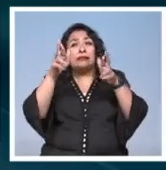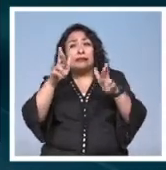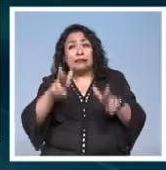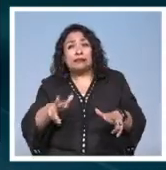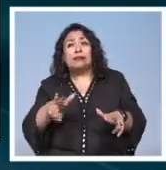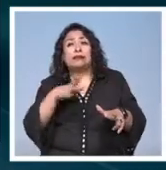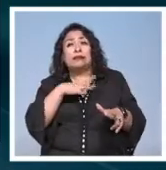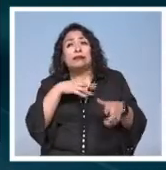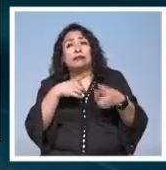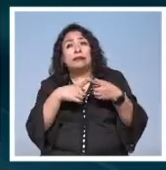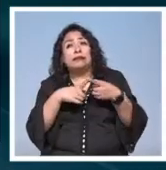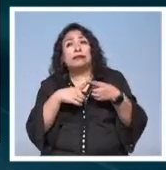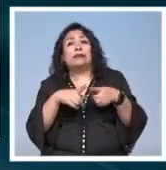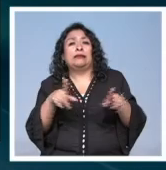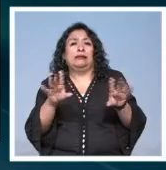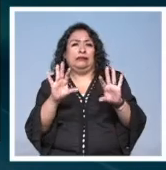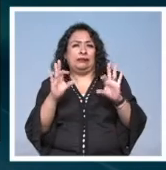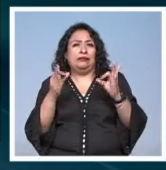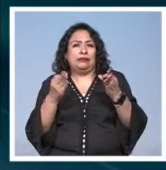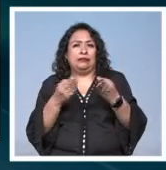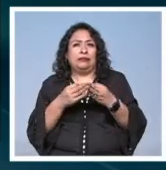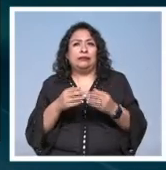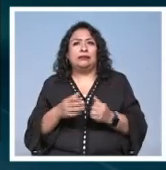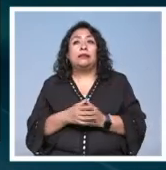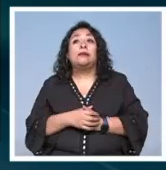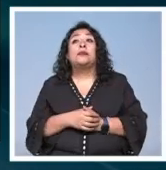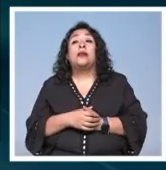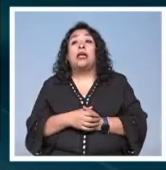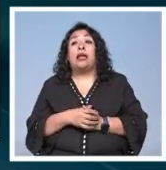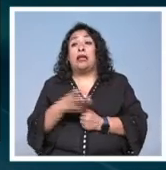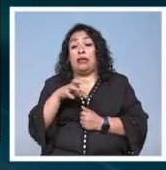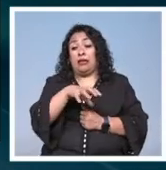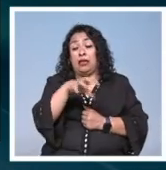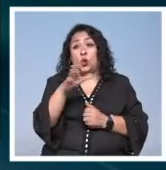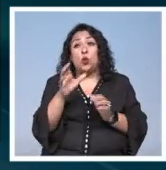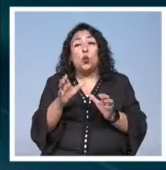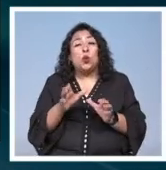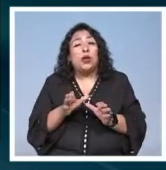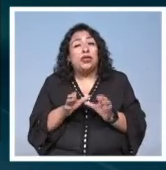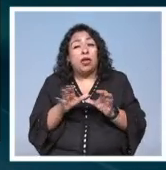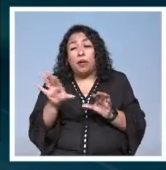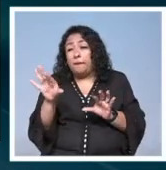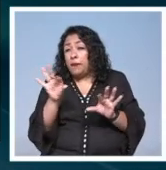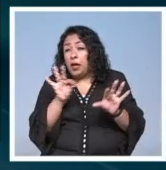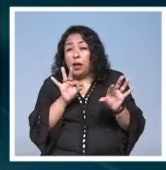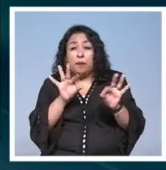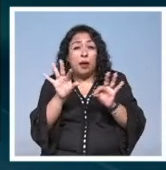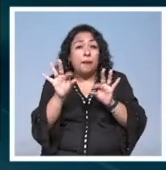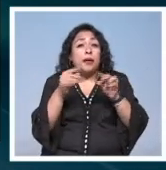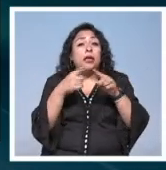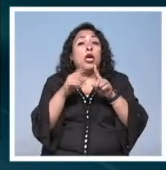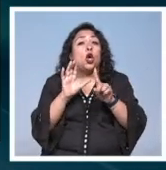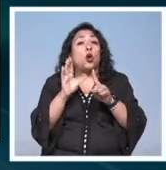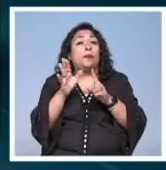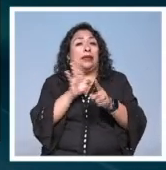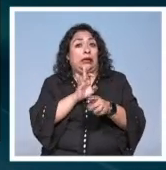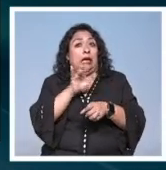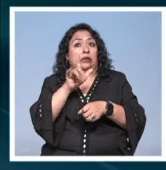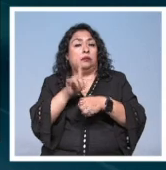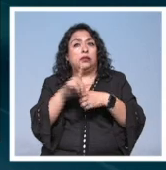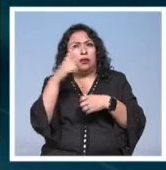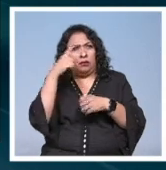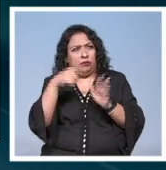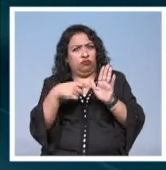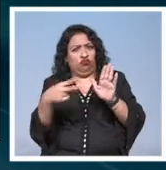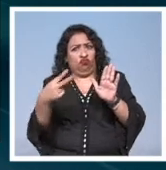en diferentes maneras. Las piezas fueron cuidadosamente seleccionadas por un comité especializado para